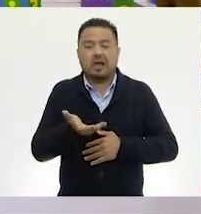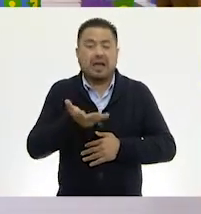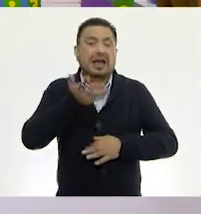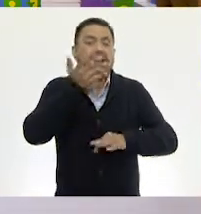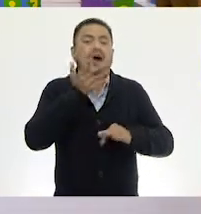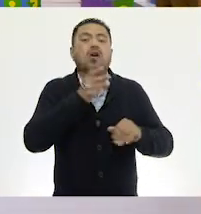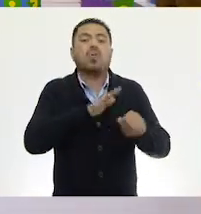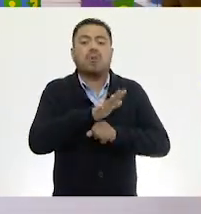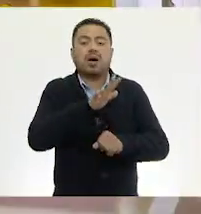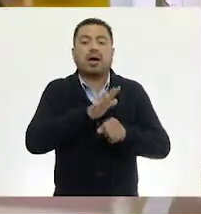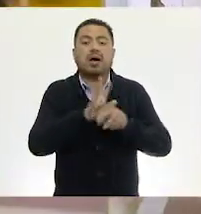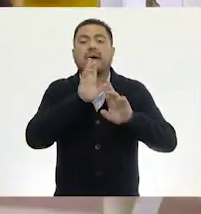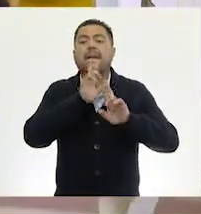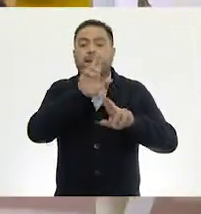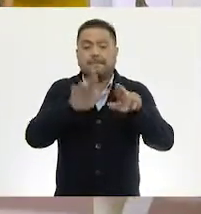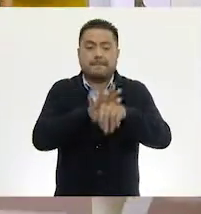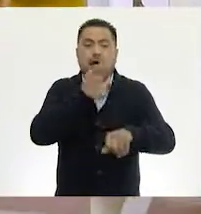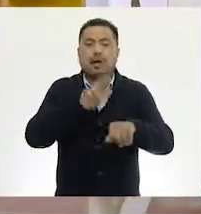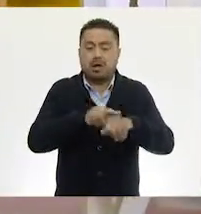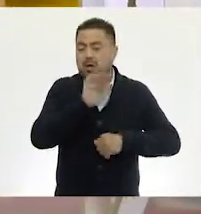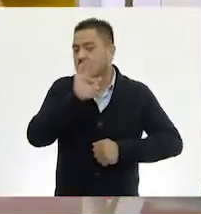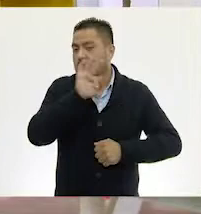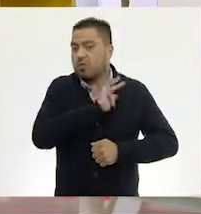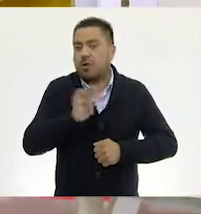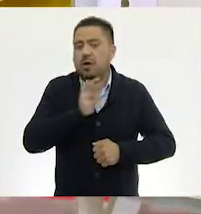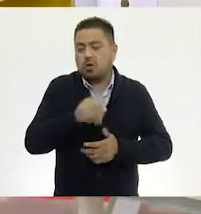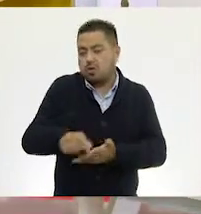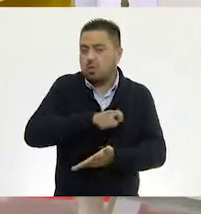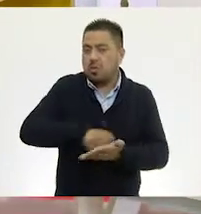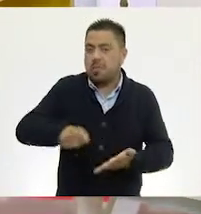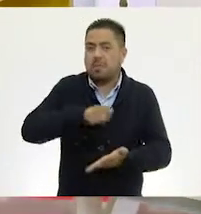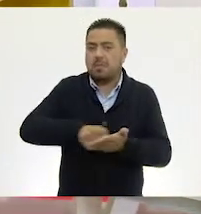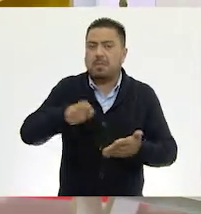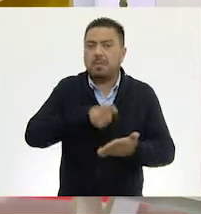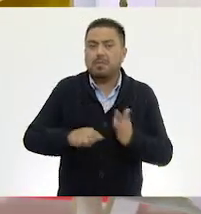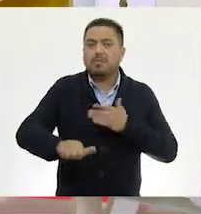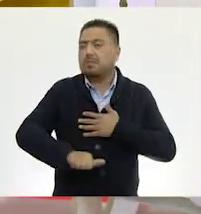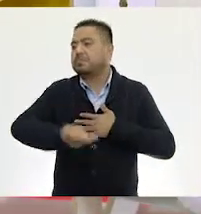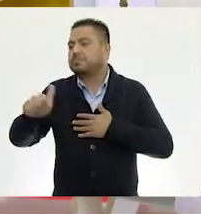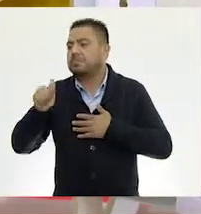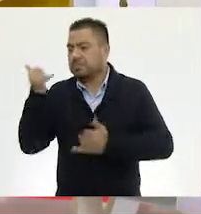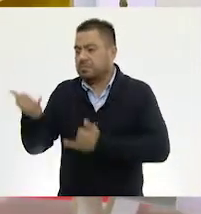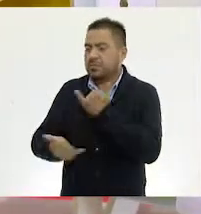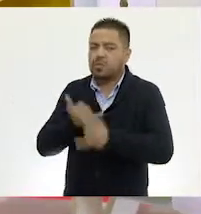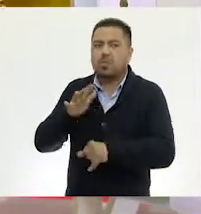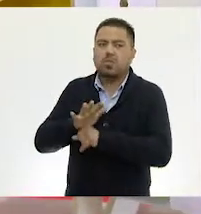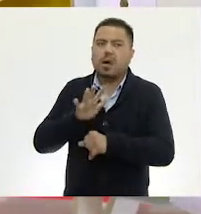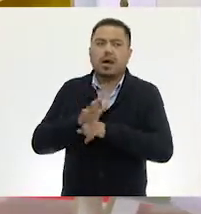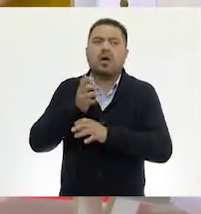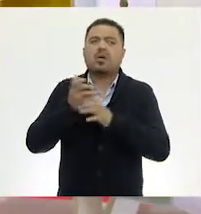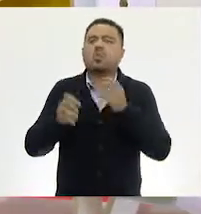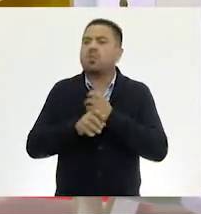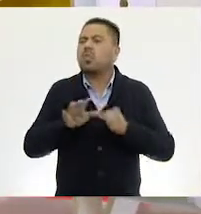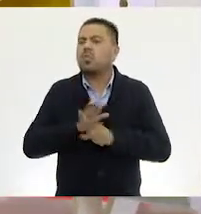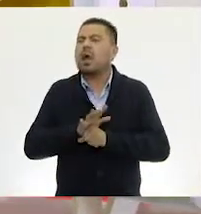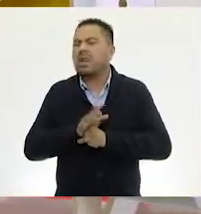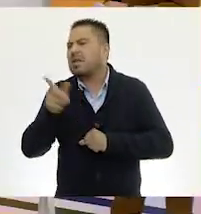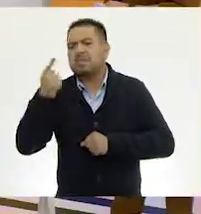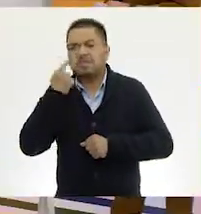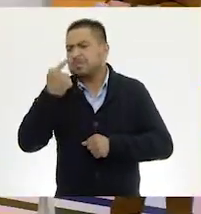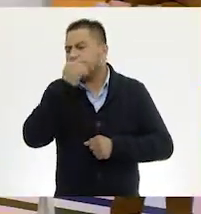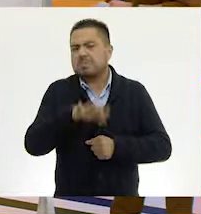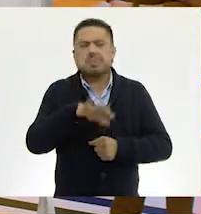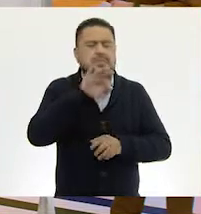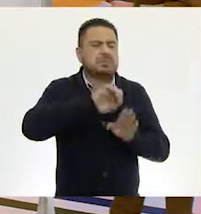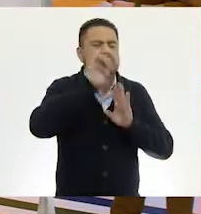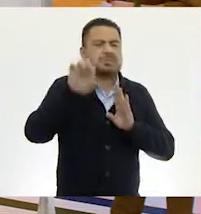El que contenga el resultado mayor va a tener la posibilidad de comprarle al otro jugador cualquier producto. ¿Qué producto? El que tú quieras. Por ejemplo,